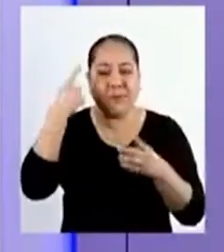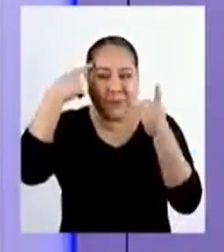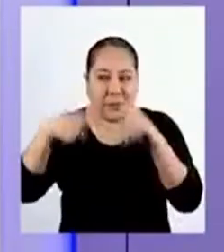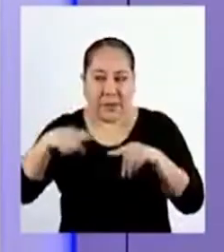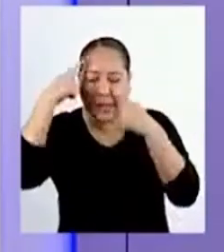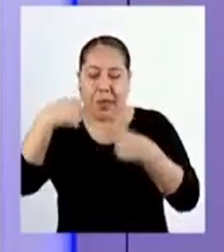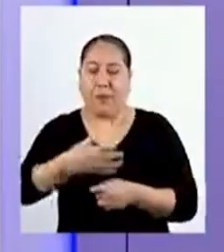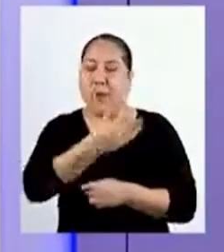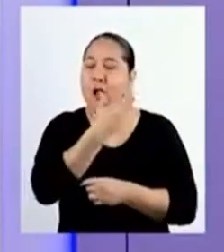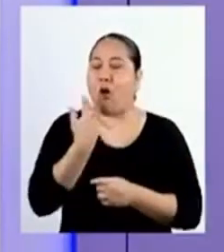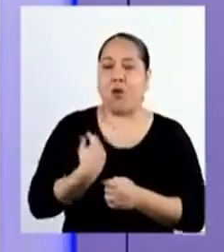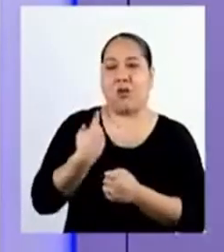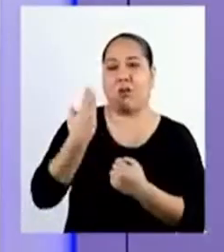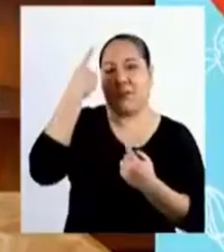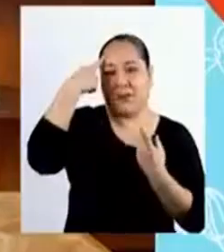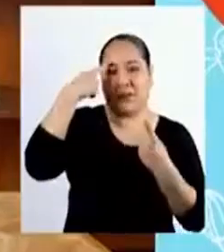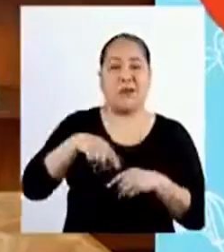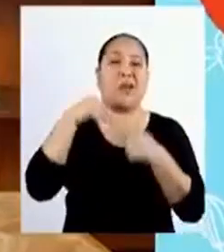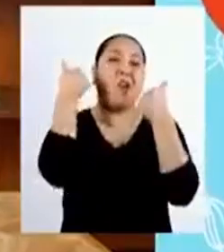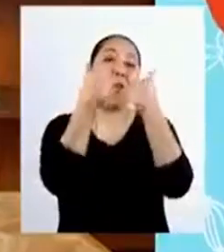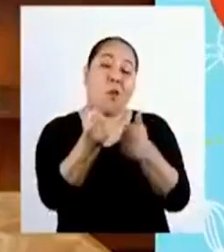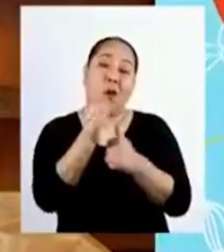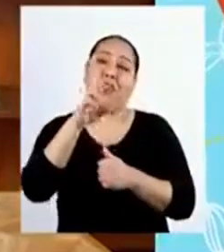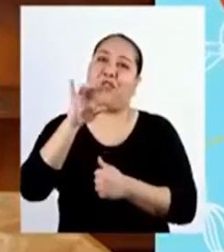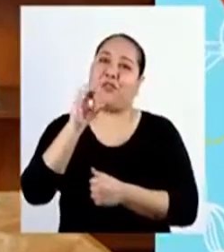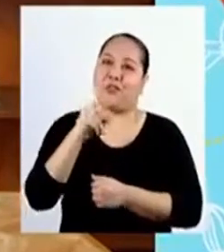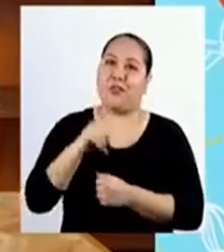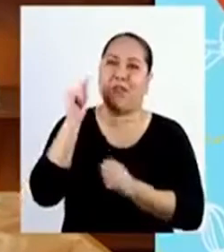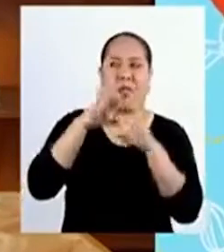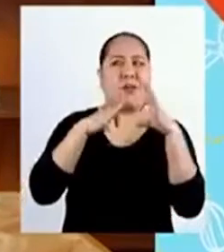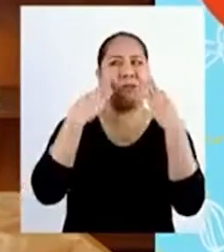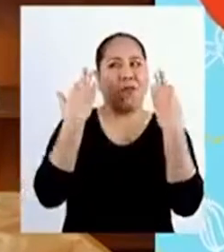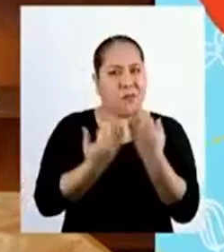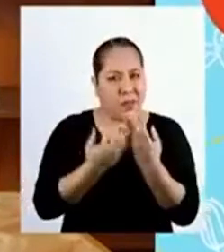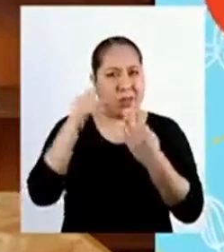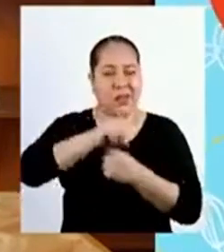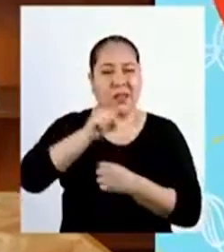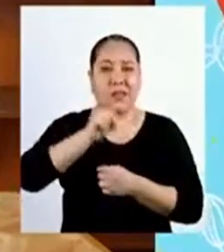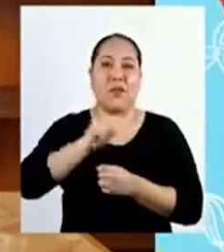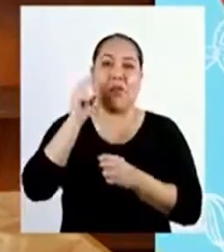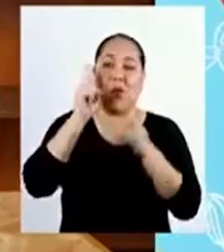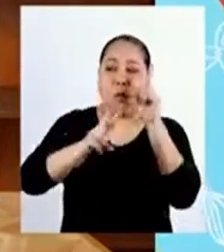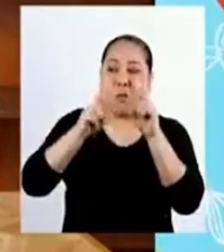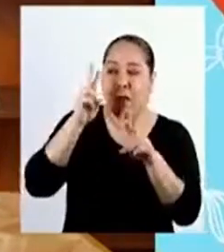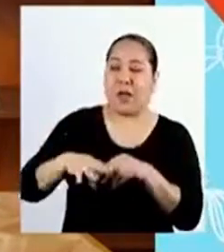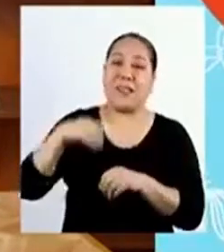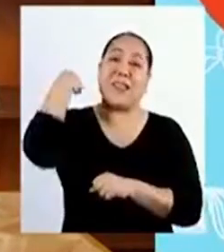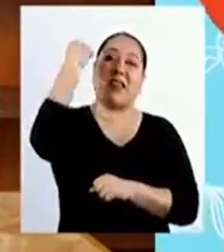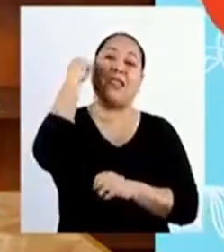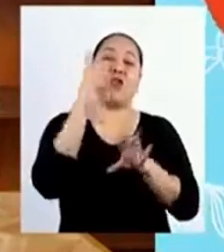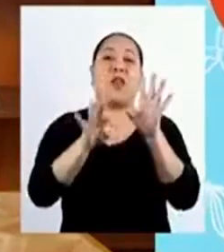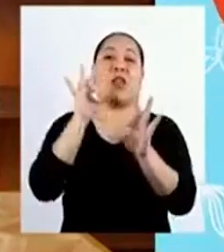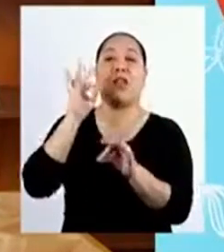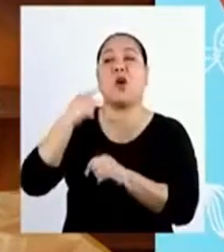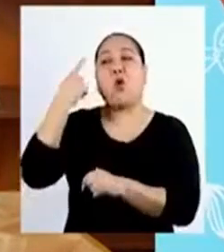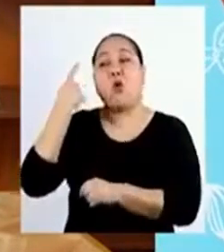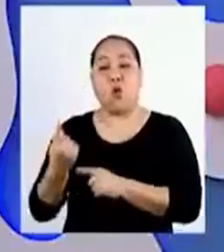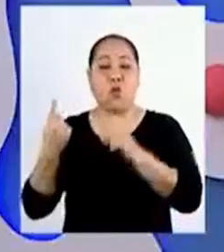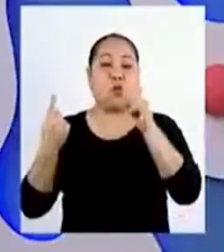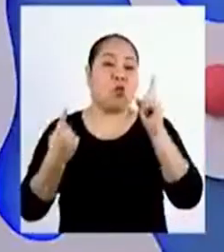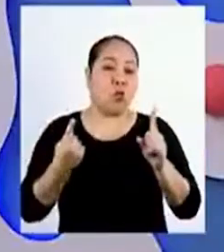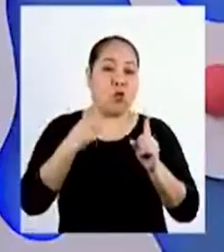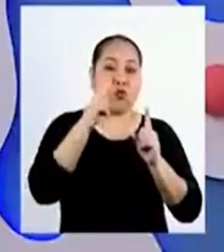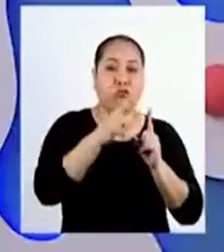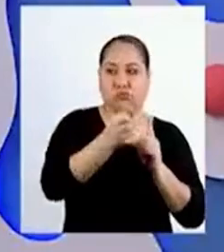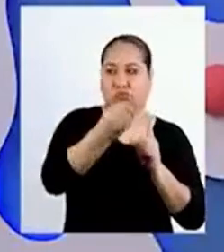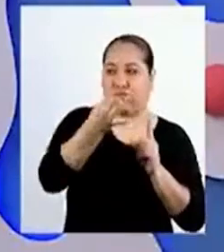tomar mejores decisiones ¡Qué bueno Rodrigo! Las familias Pueden ejercer su derecho A elegir Entre una